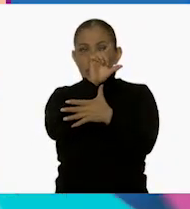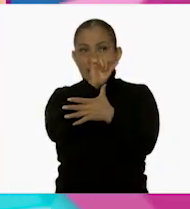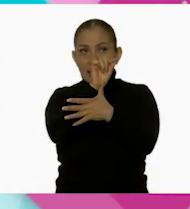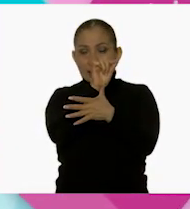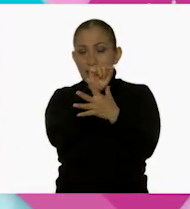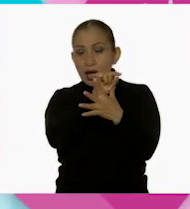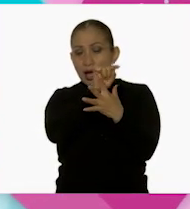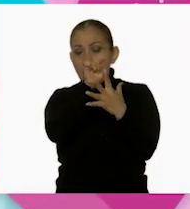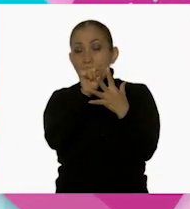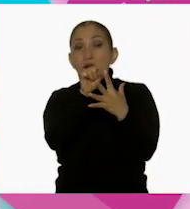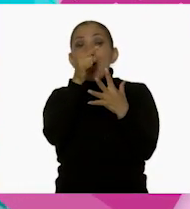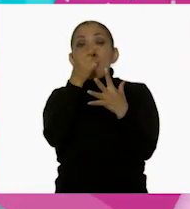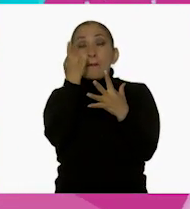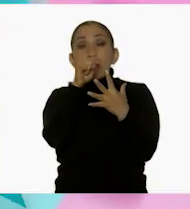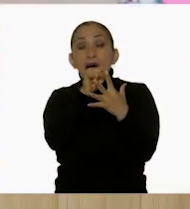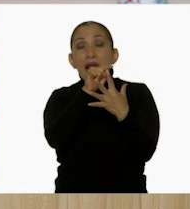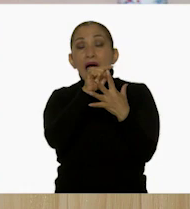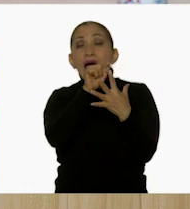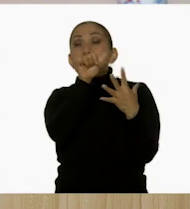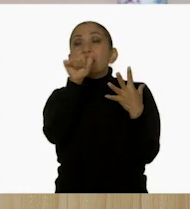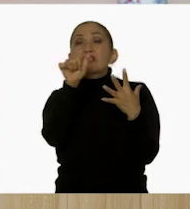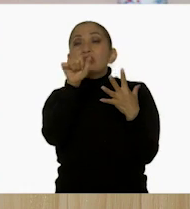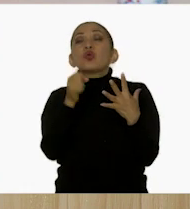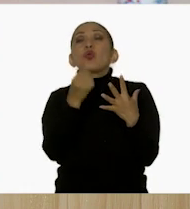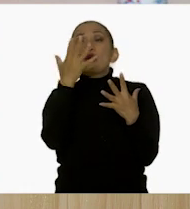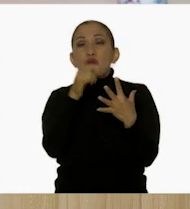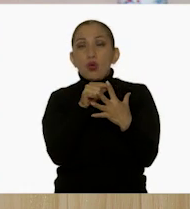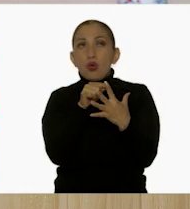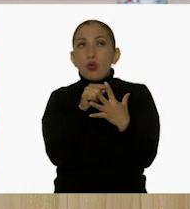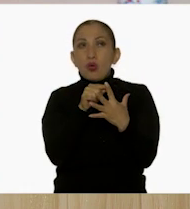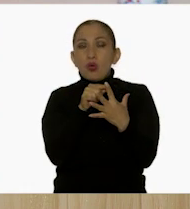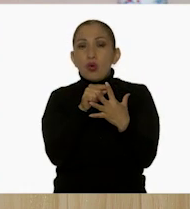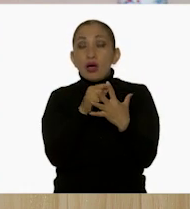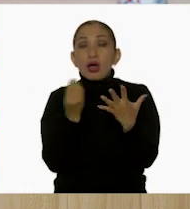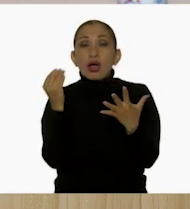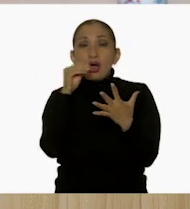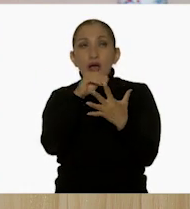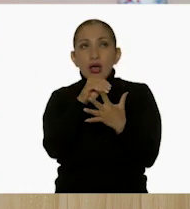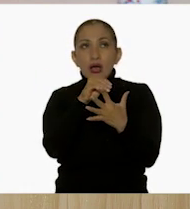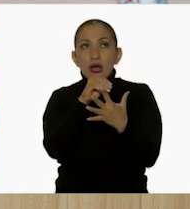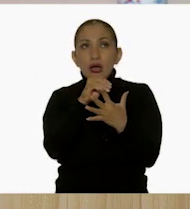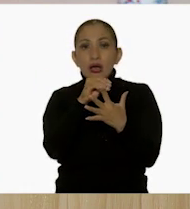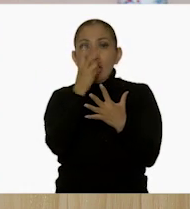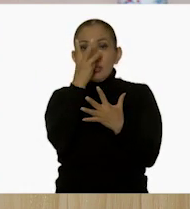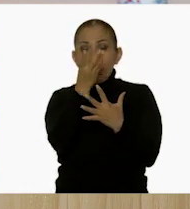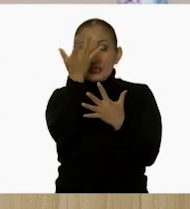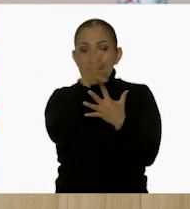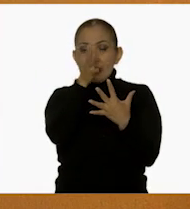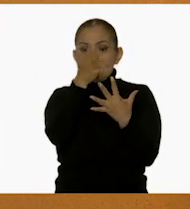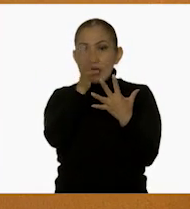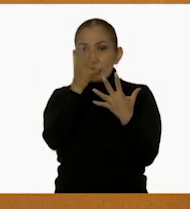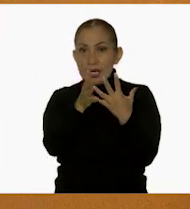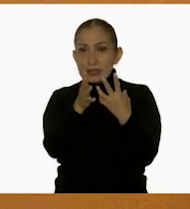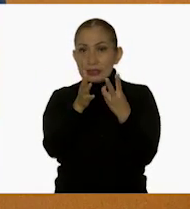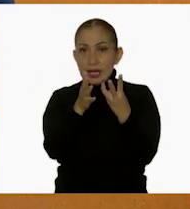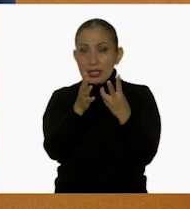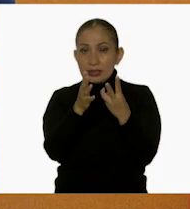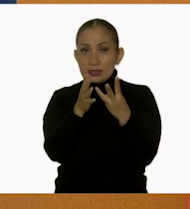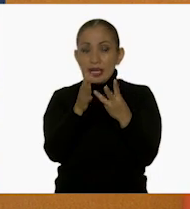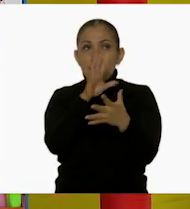Sí, y para eso hay que sumar tres decenas. Muy bien, tres decenas.